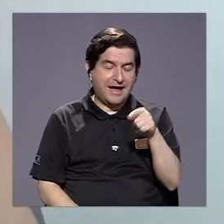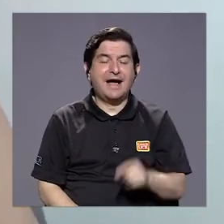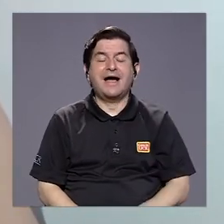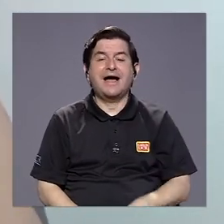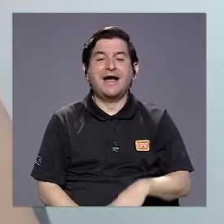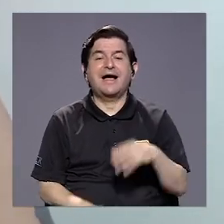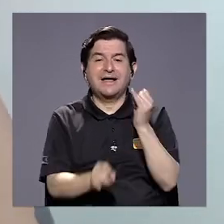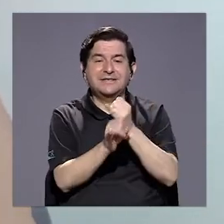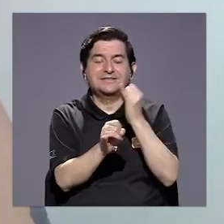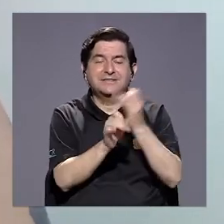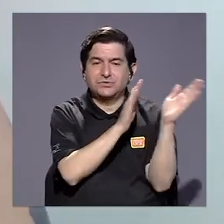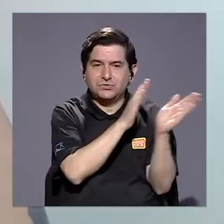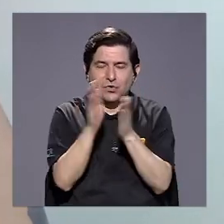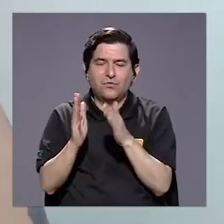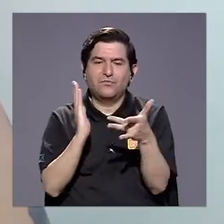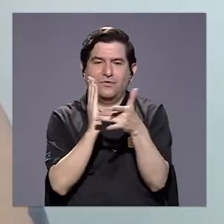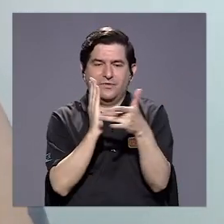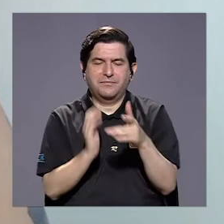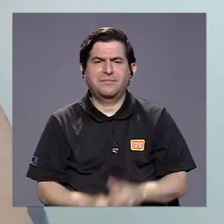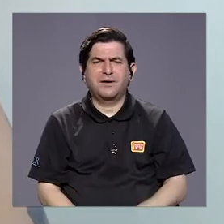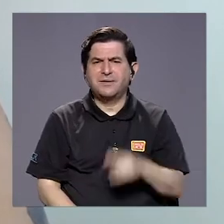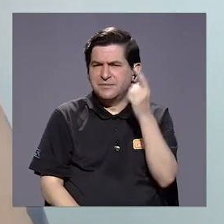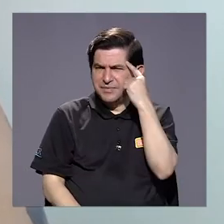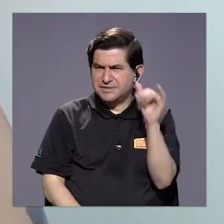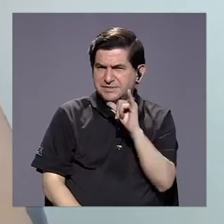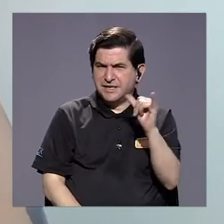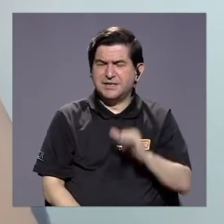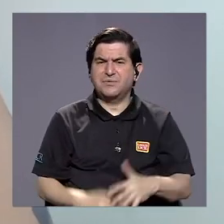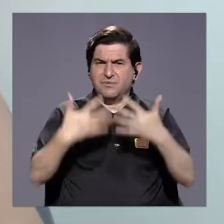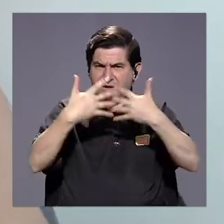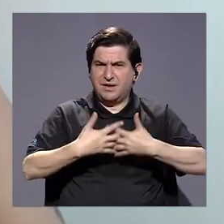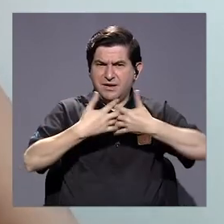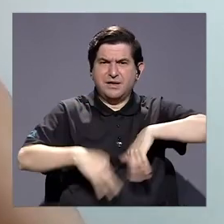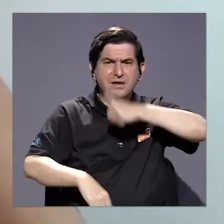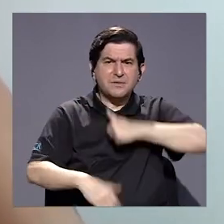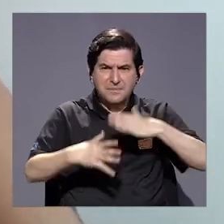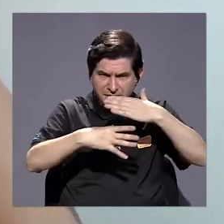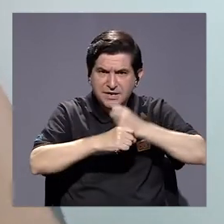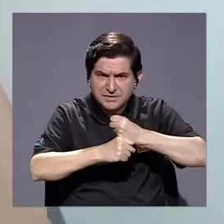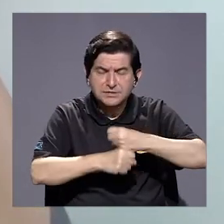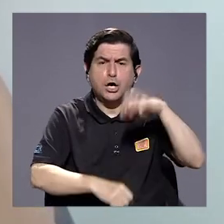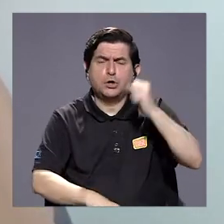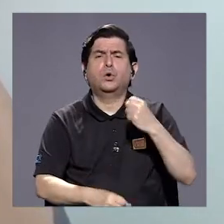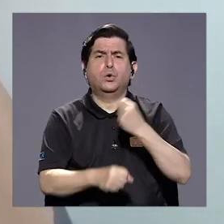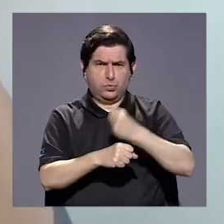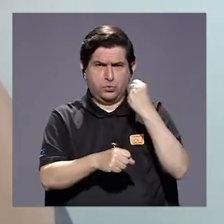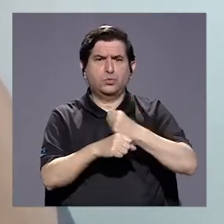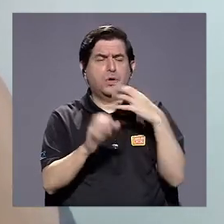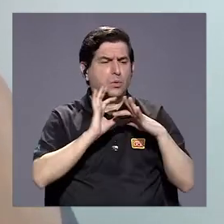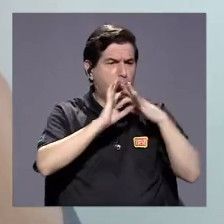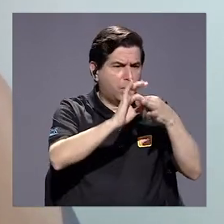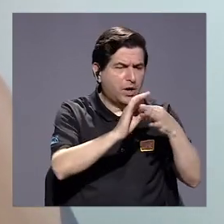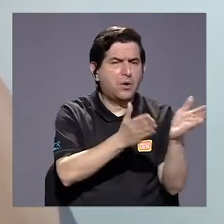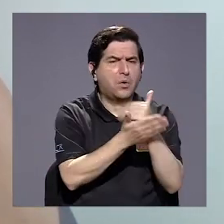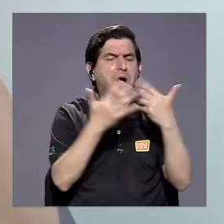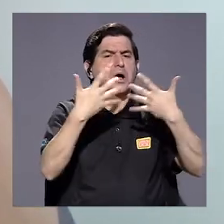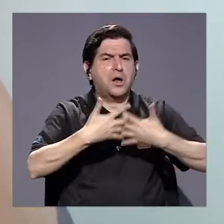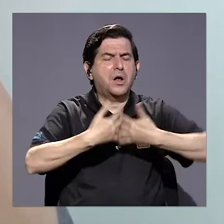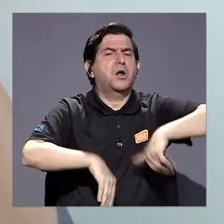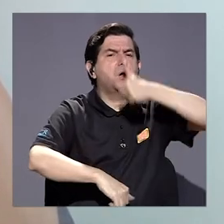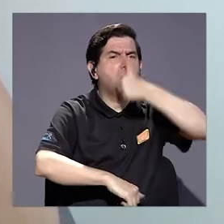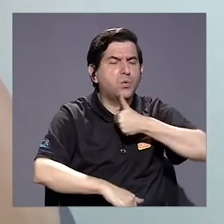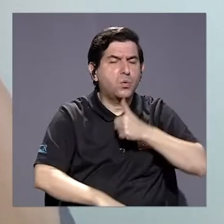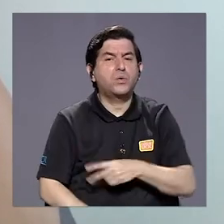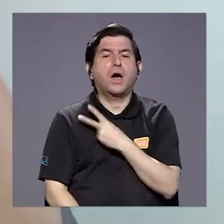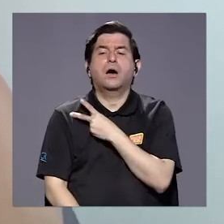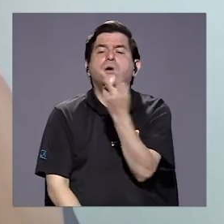técnica. ¿Han pensado hacerlo también en la empresa privada, Margarita? Sí, ha habido un trabajo junto con algunas empresas privadas